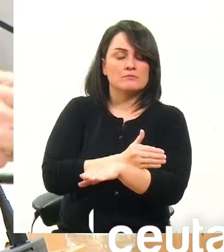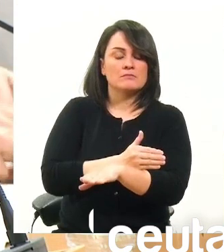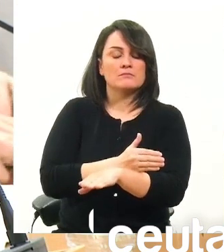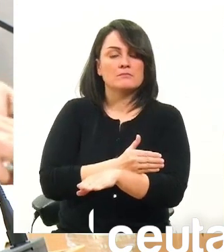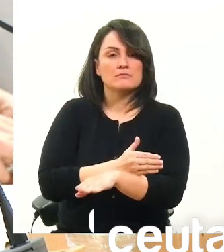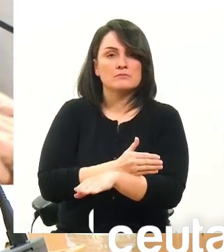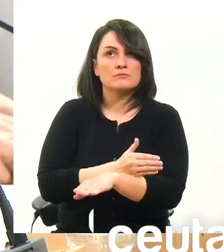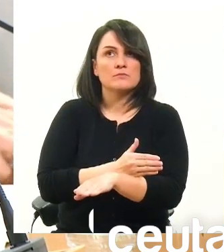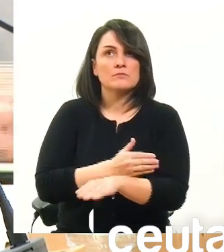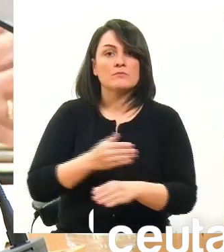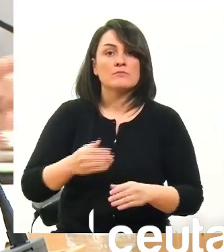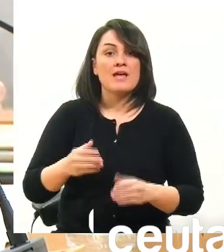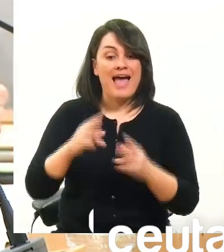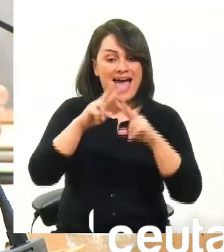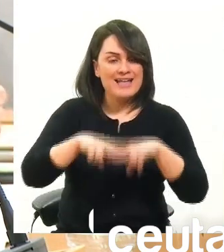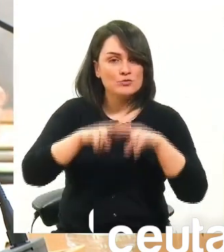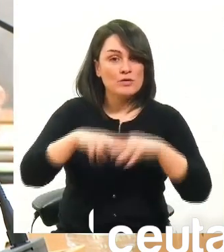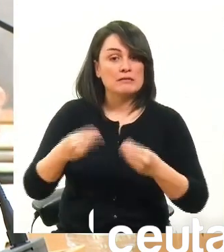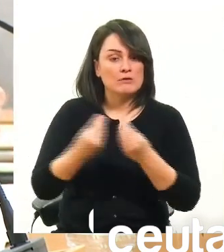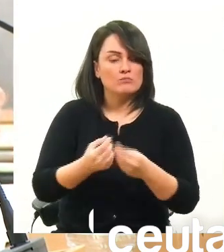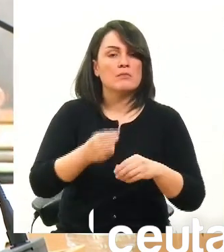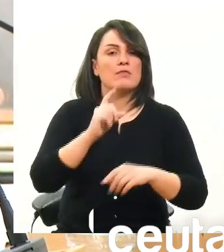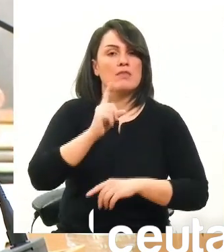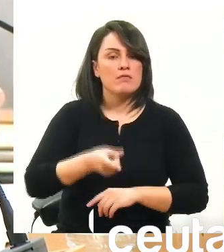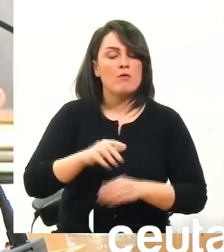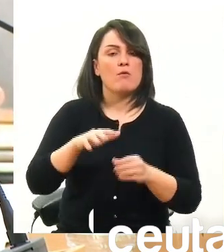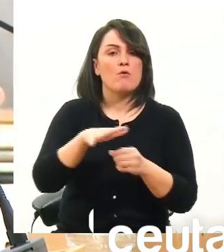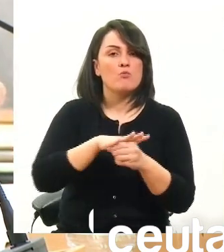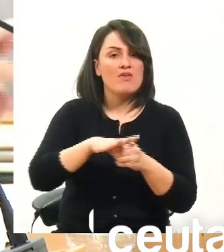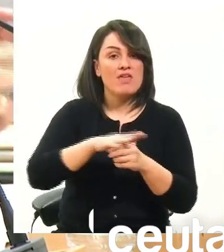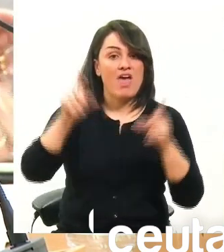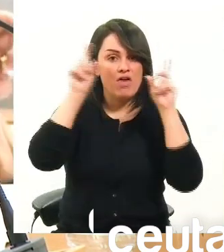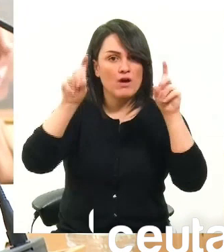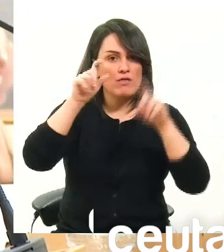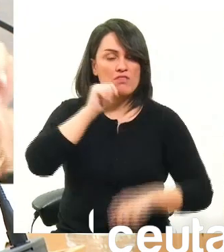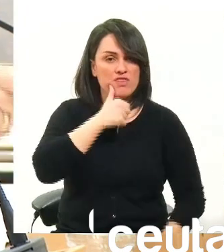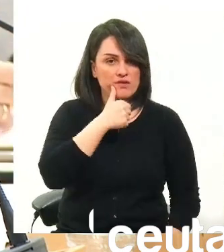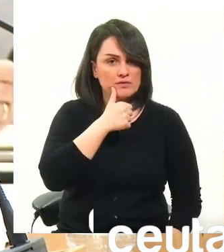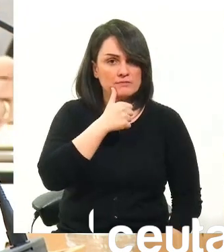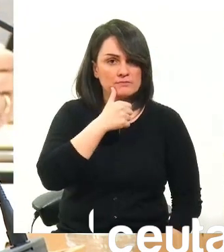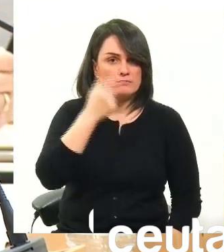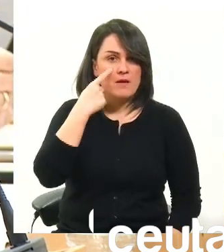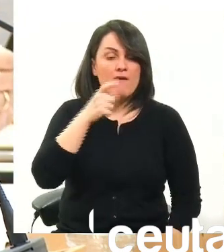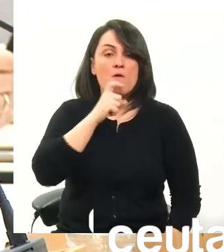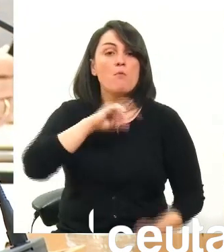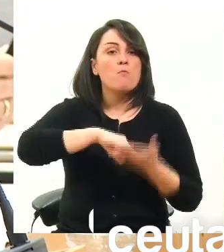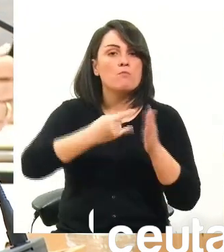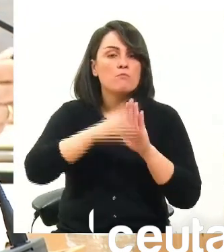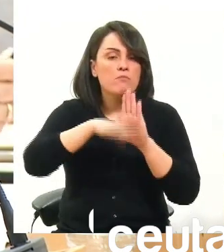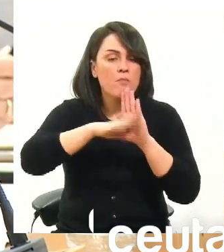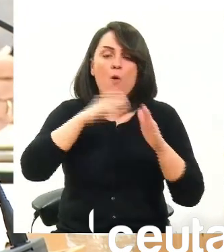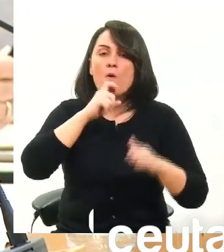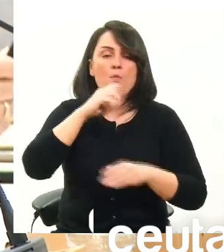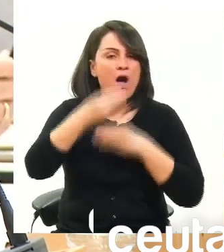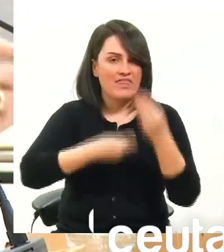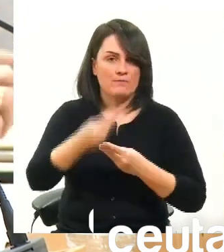centros escolares estudiar y acordar con la dirección provincial de educación en Ceuta la posibilidad de desarrollar este programa en cuanto a